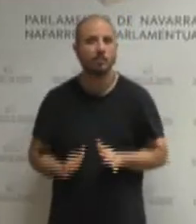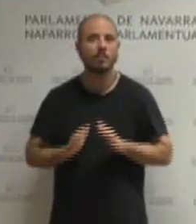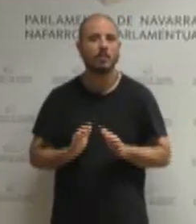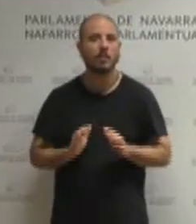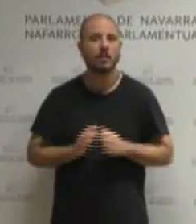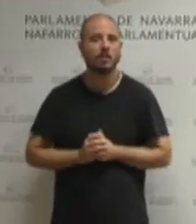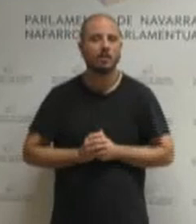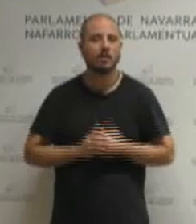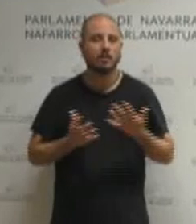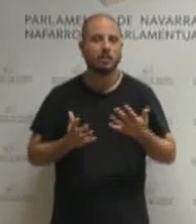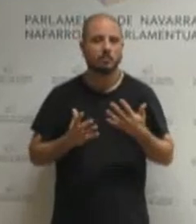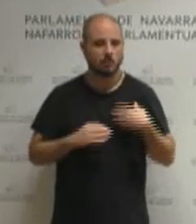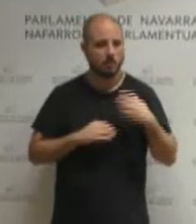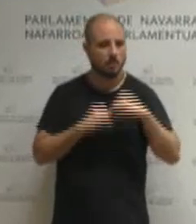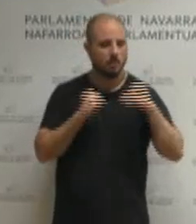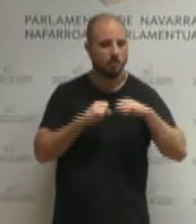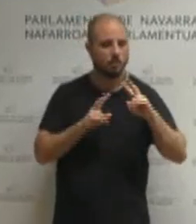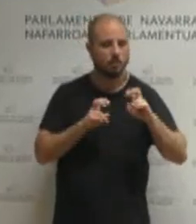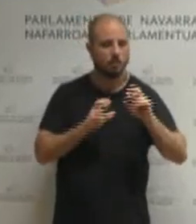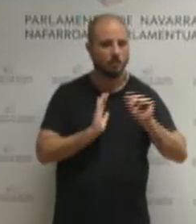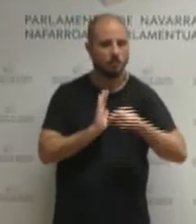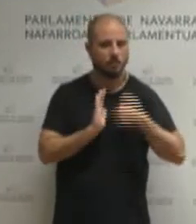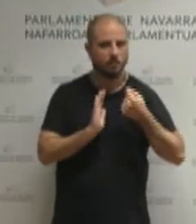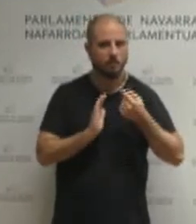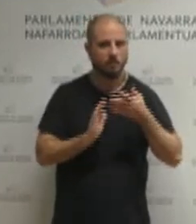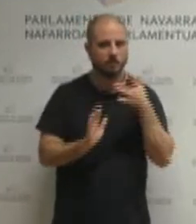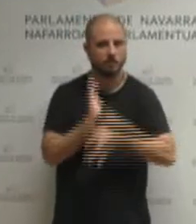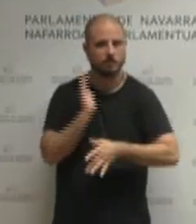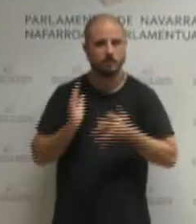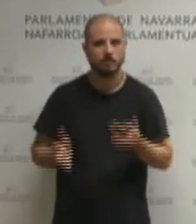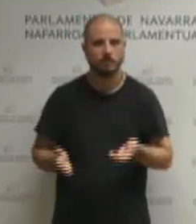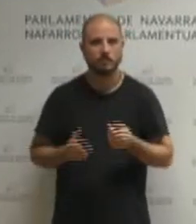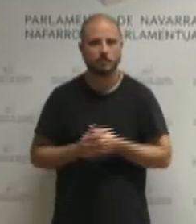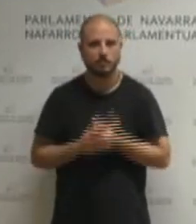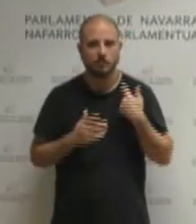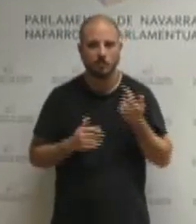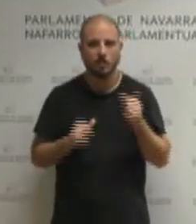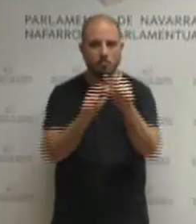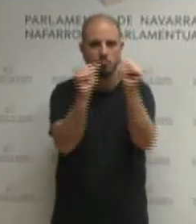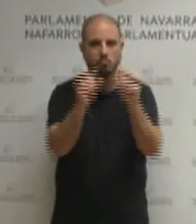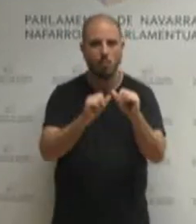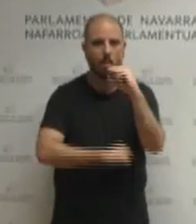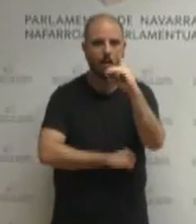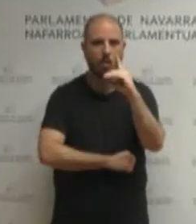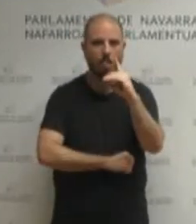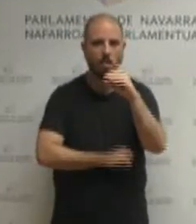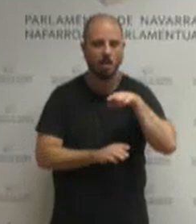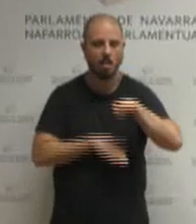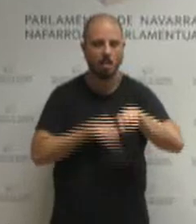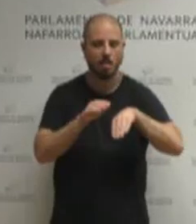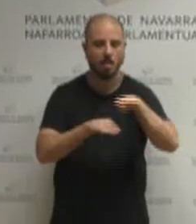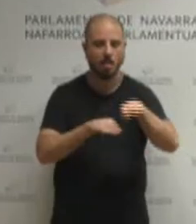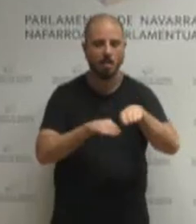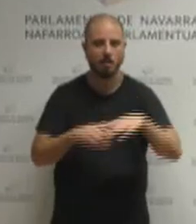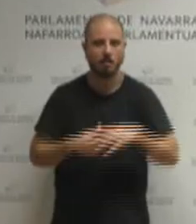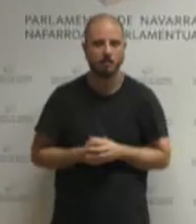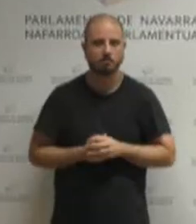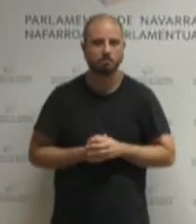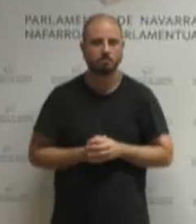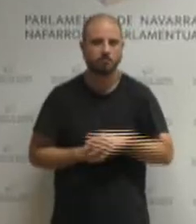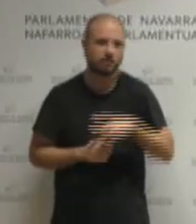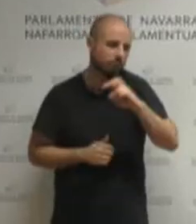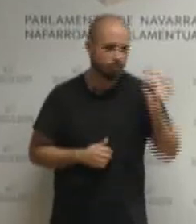edo elduen euskaldunzean jauziak emateko baina agerikoa da tokeroren